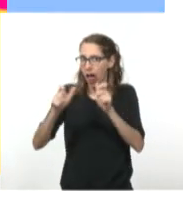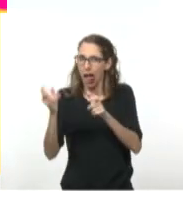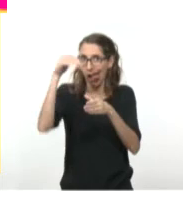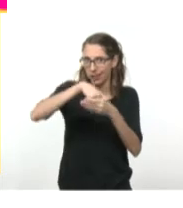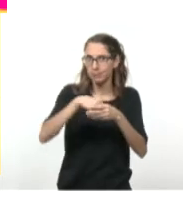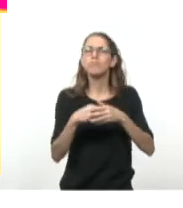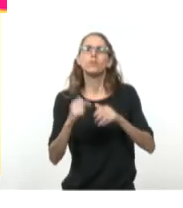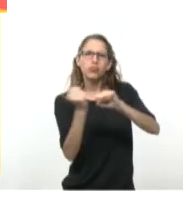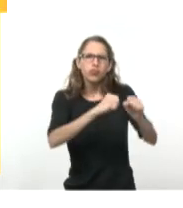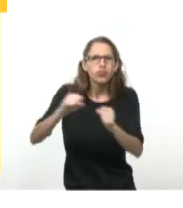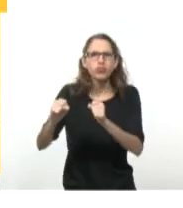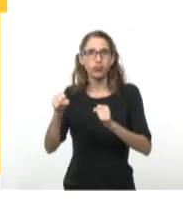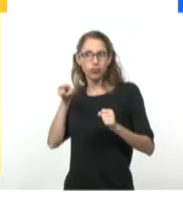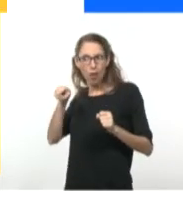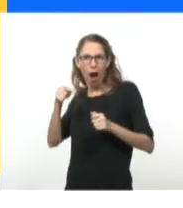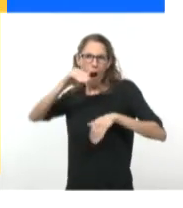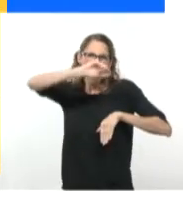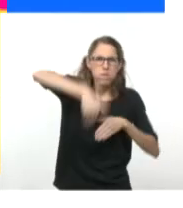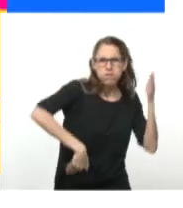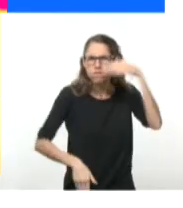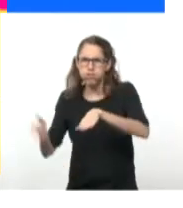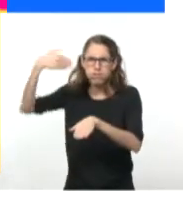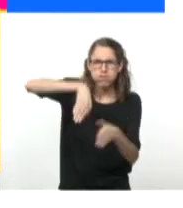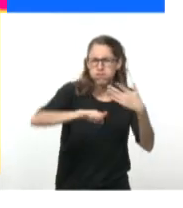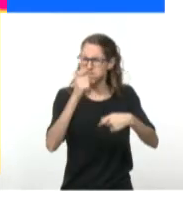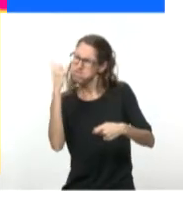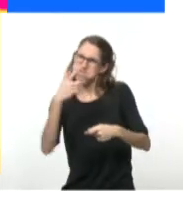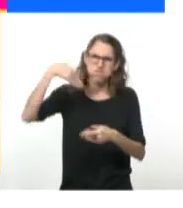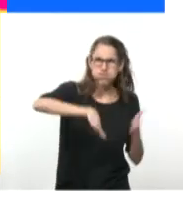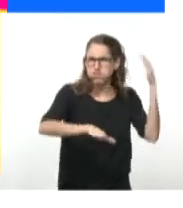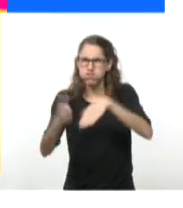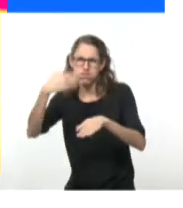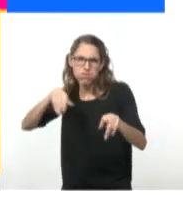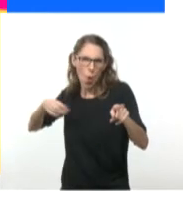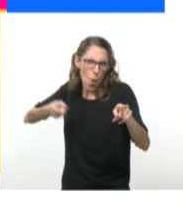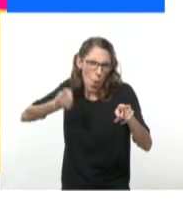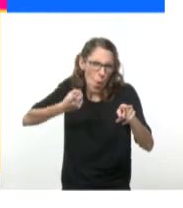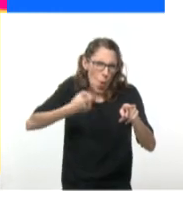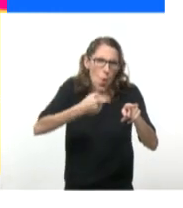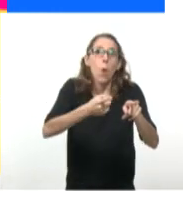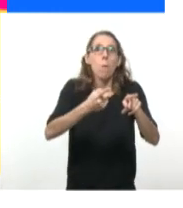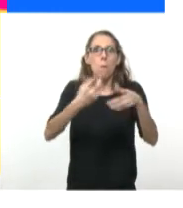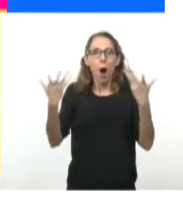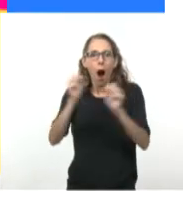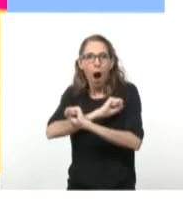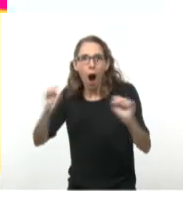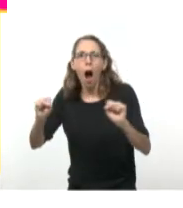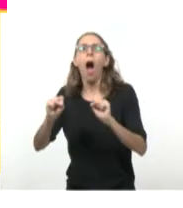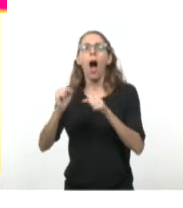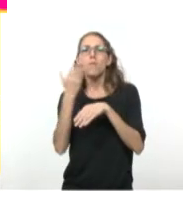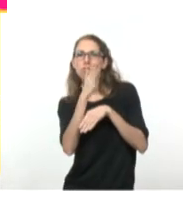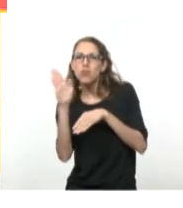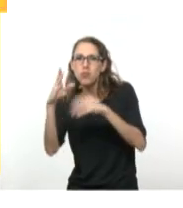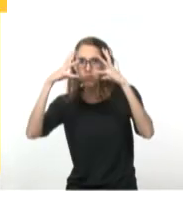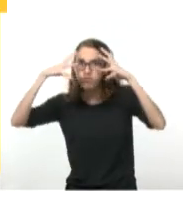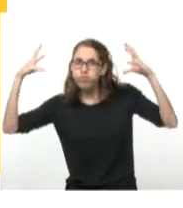El muchacho lo persigue a nado acercándose con fuertes brazadas, pero le cierra el paso un enorme pez martillo.